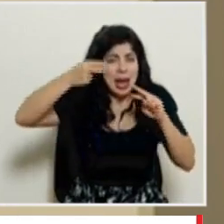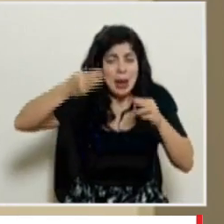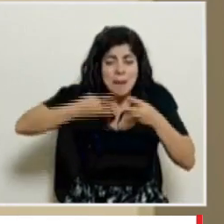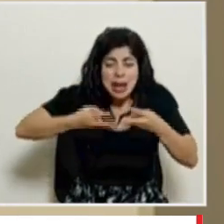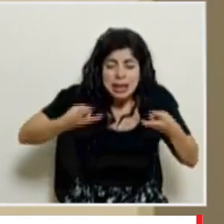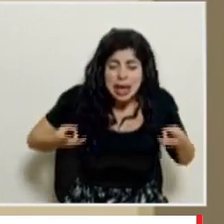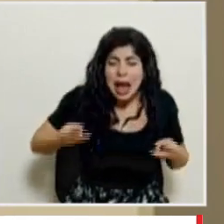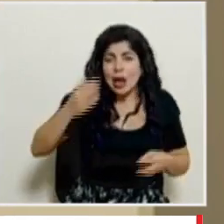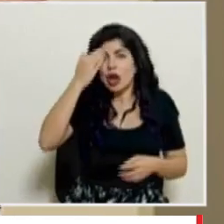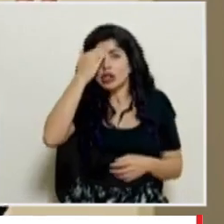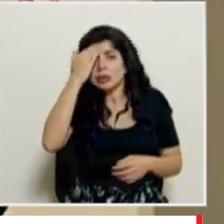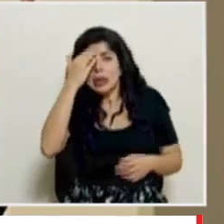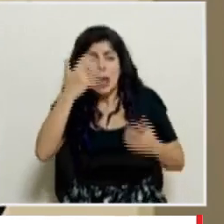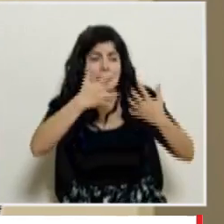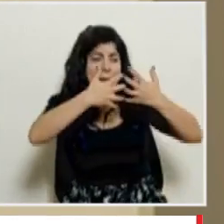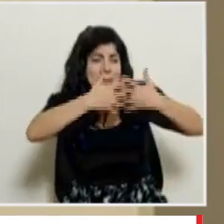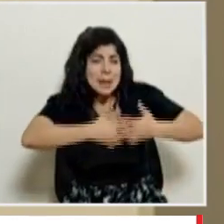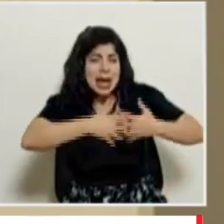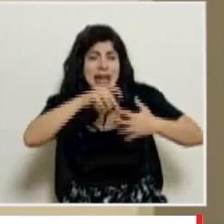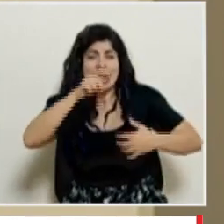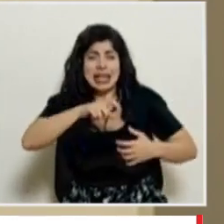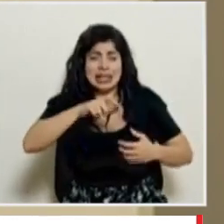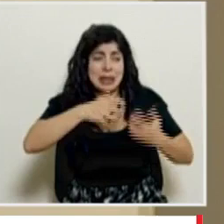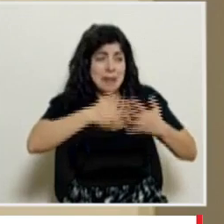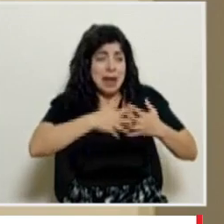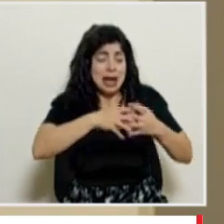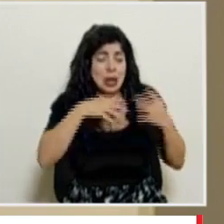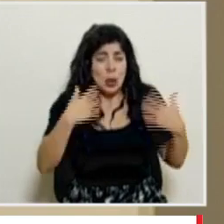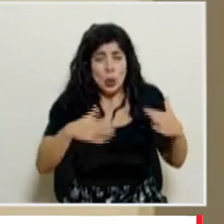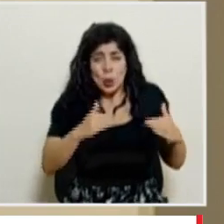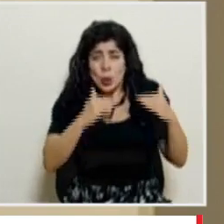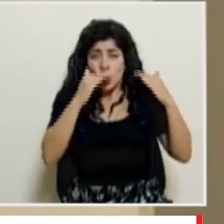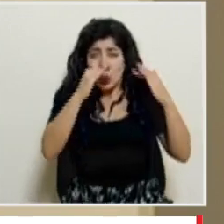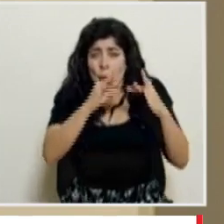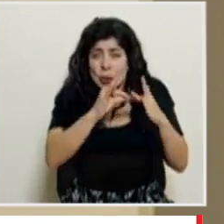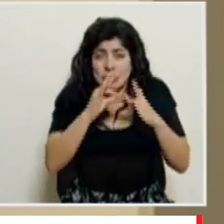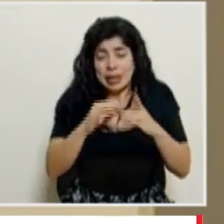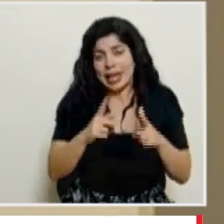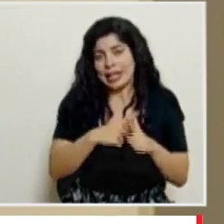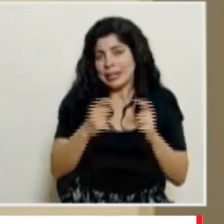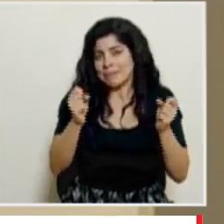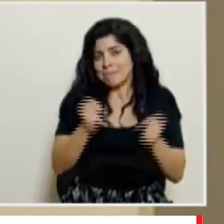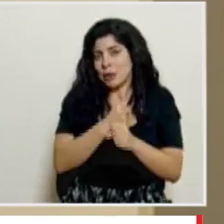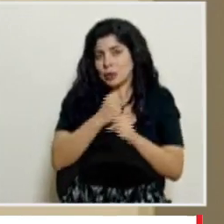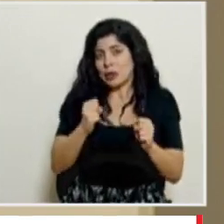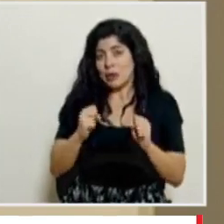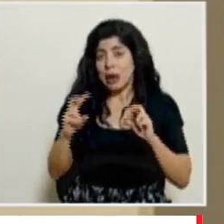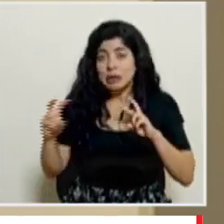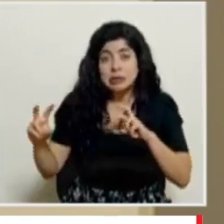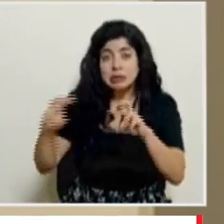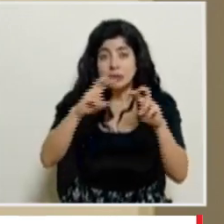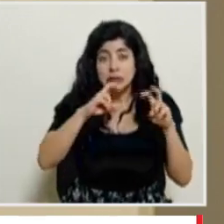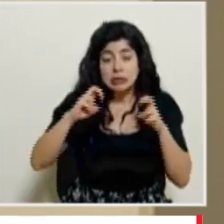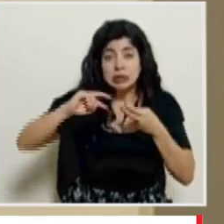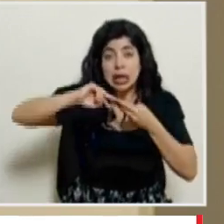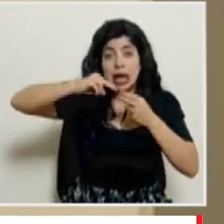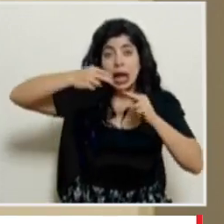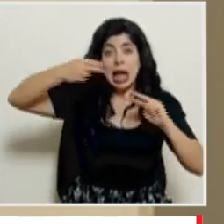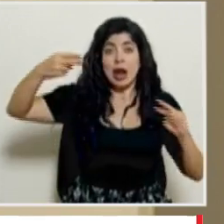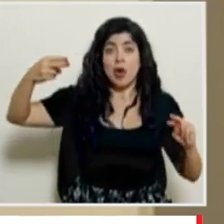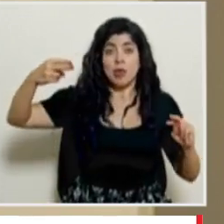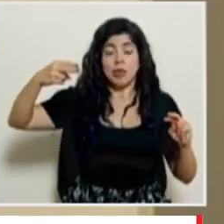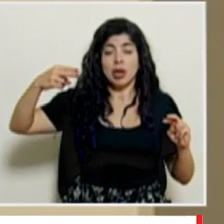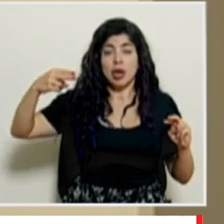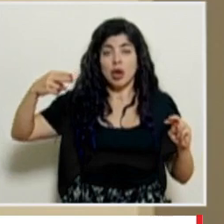insumos de conocimiento de las máquinas que se necesitan que son máquinas muy especializadas entonces no se puede estar haciendo análisis genómico con un